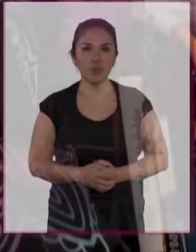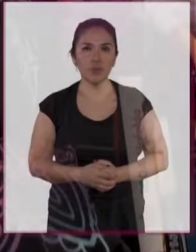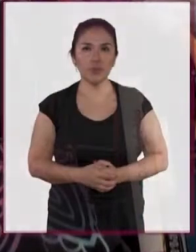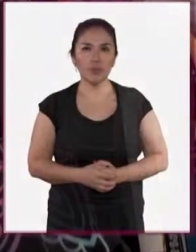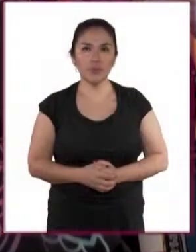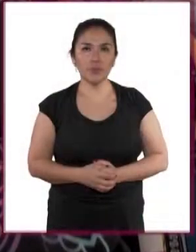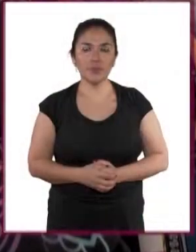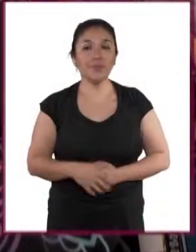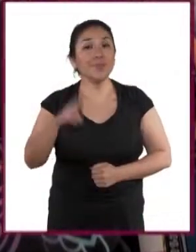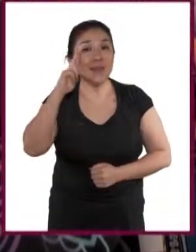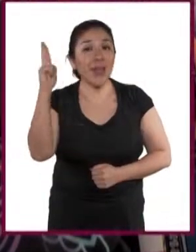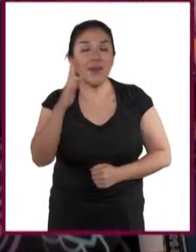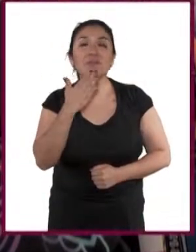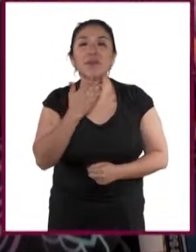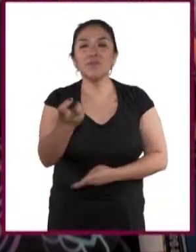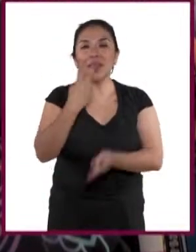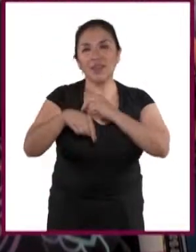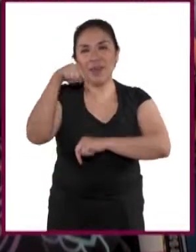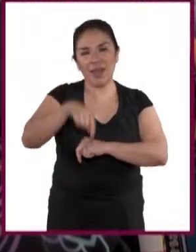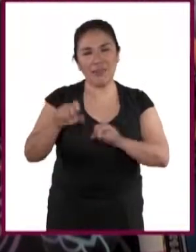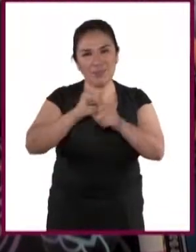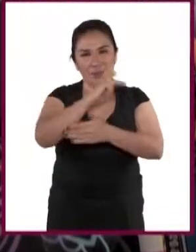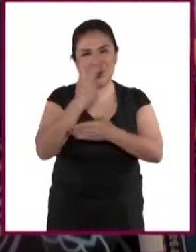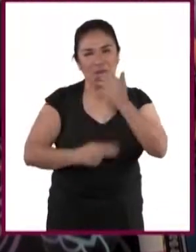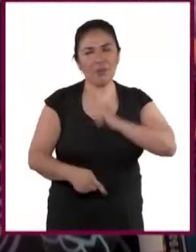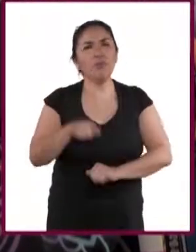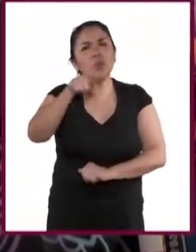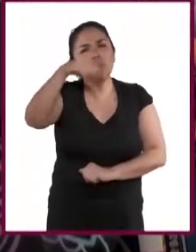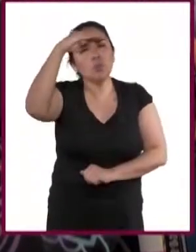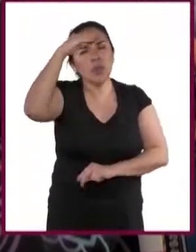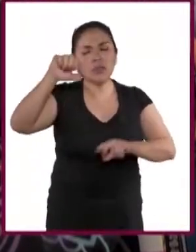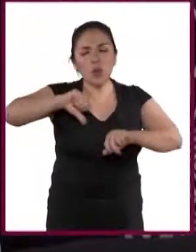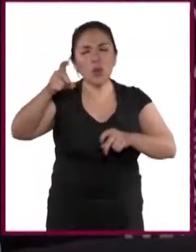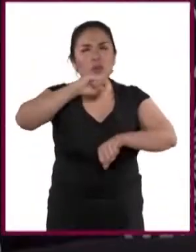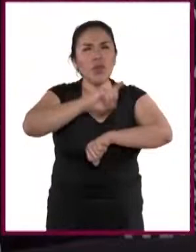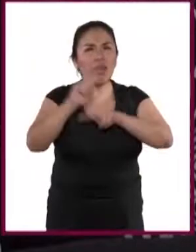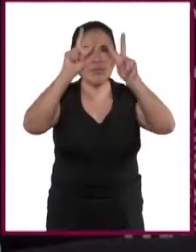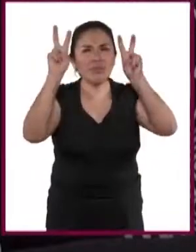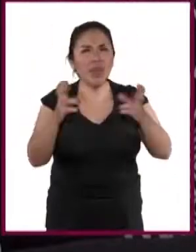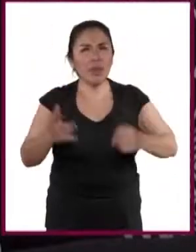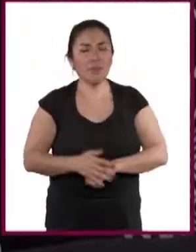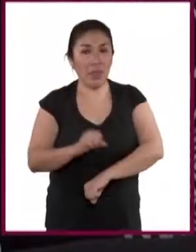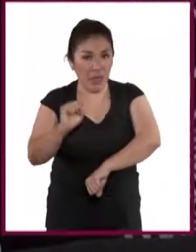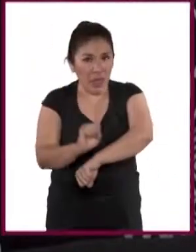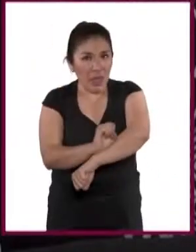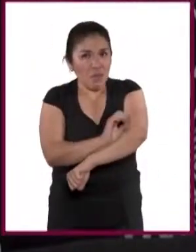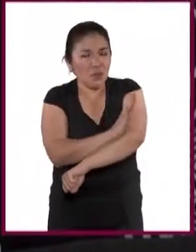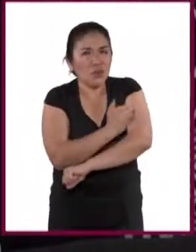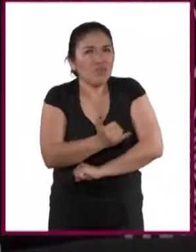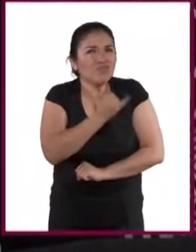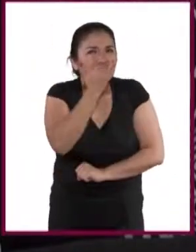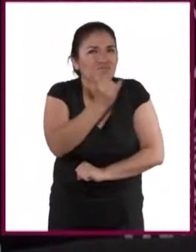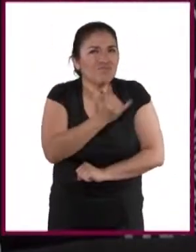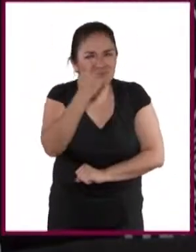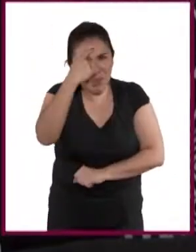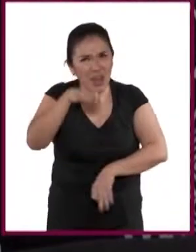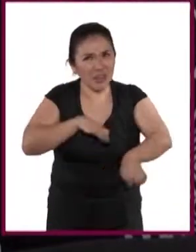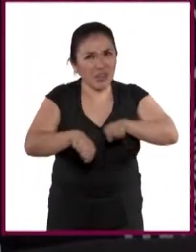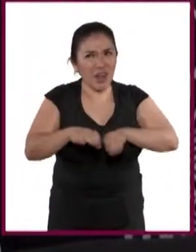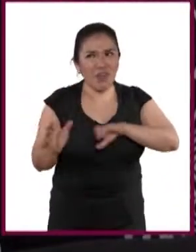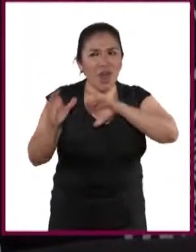Hola, bienvenidos a Vida Productiva. ¿Qué piensan del tema de hoy? ¿Emociones, incertidumbre laboral?